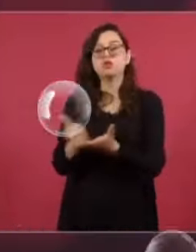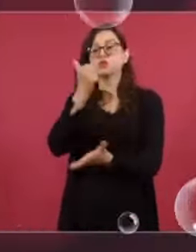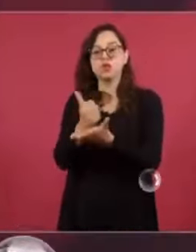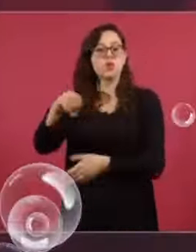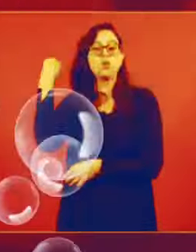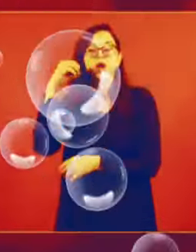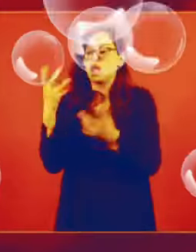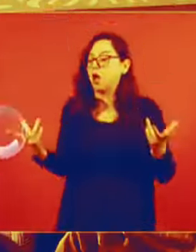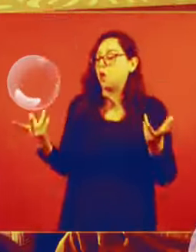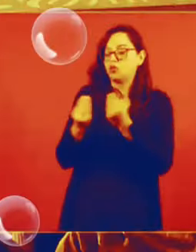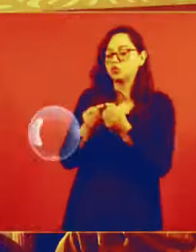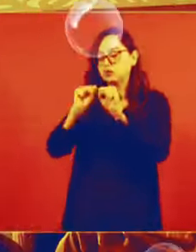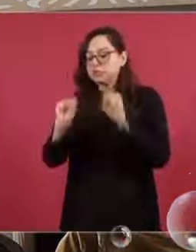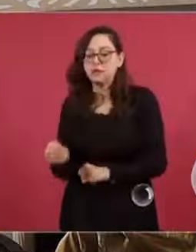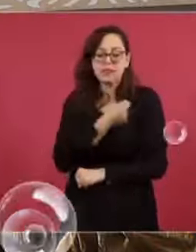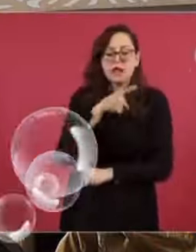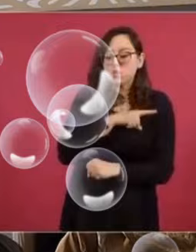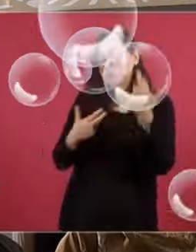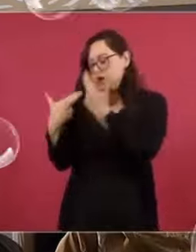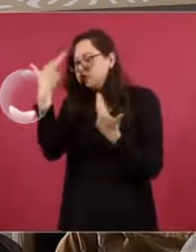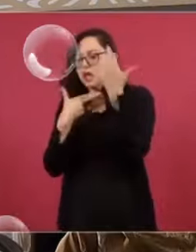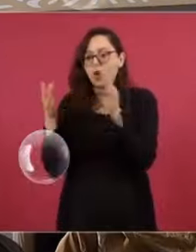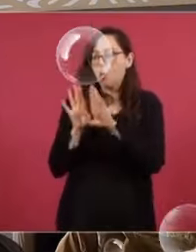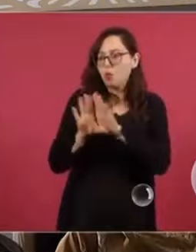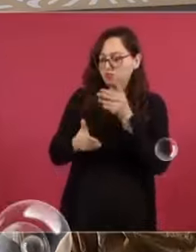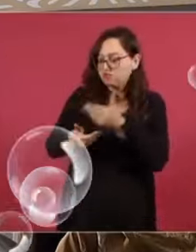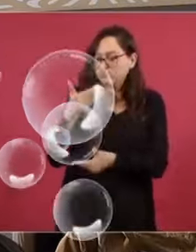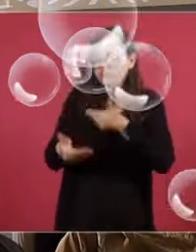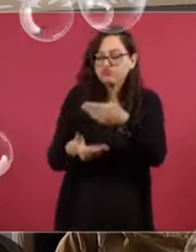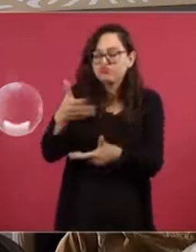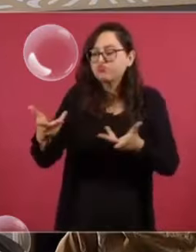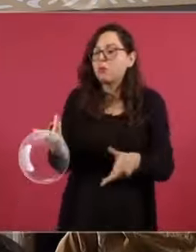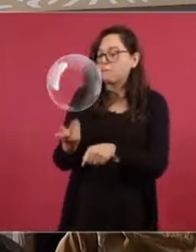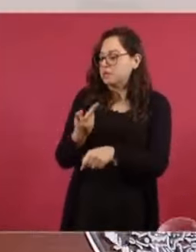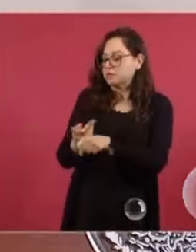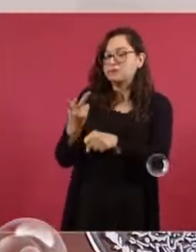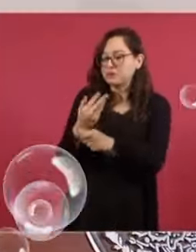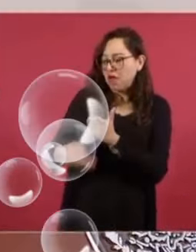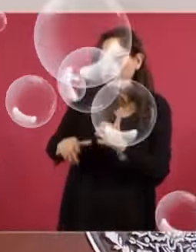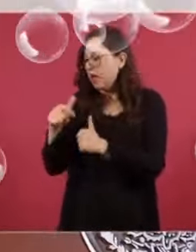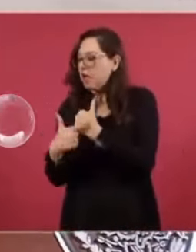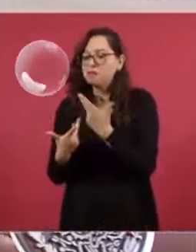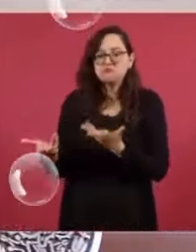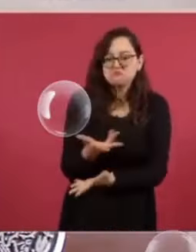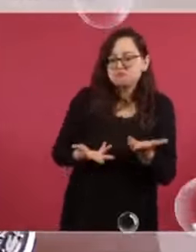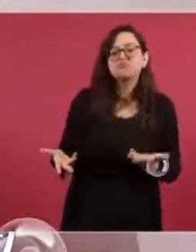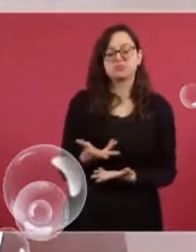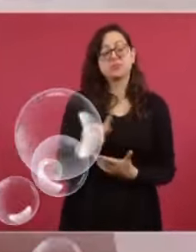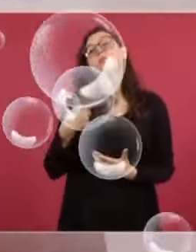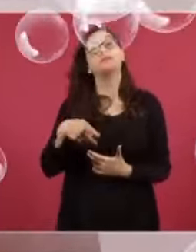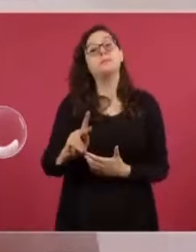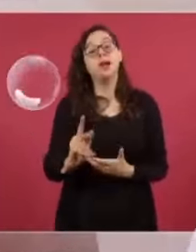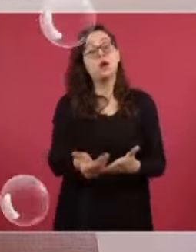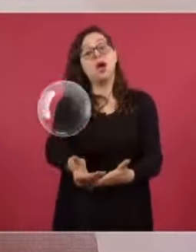del sistema de salud pública. Pero en estos días, sin reunirme con